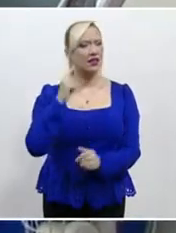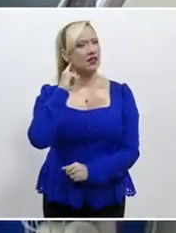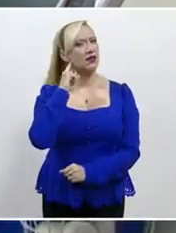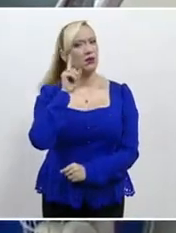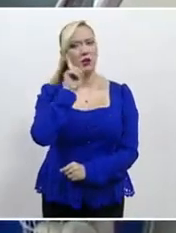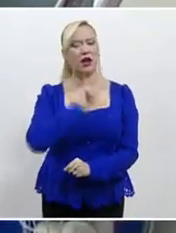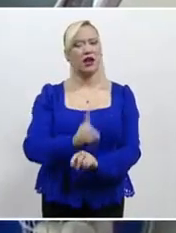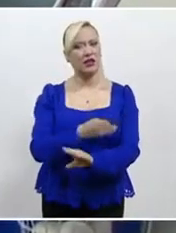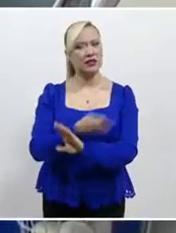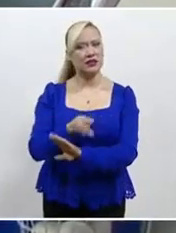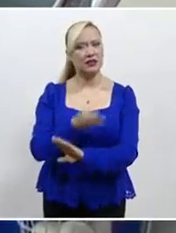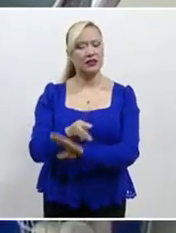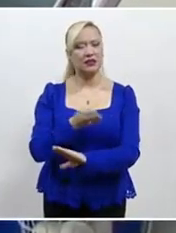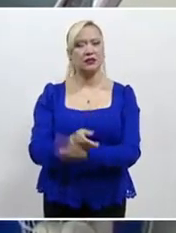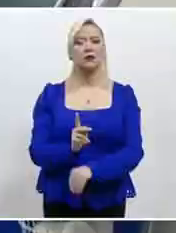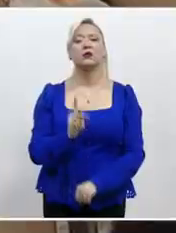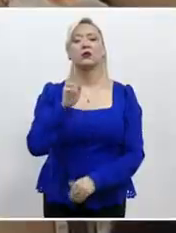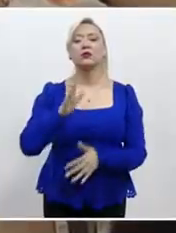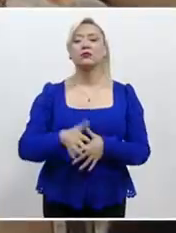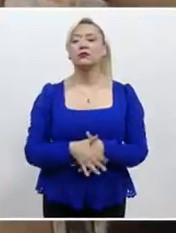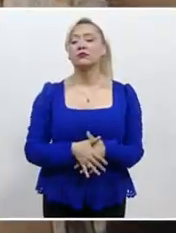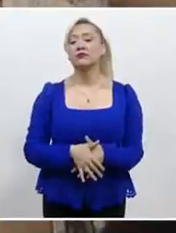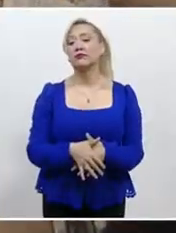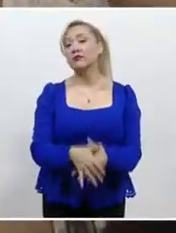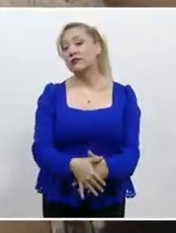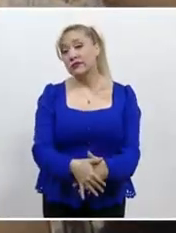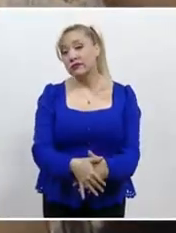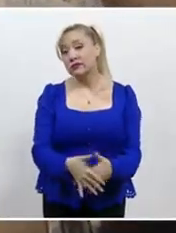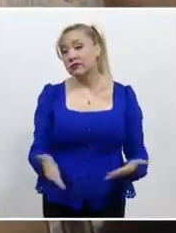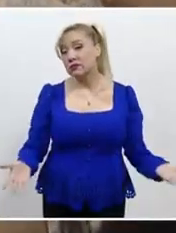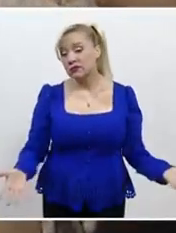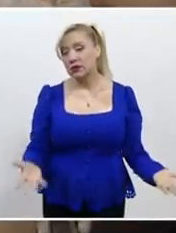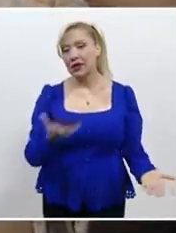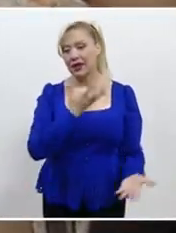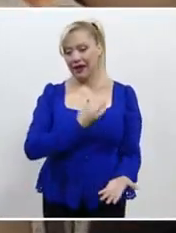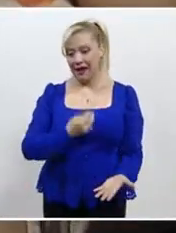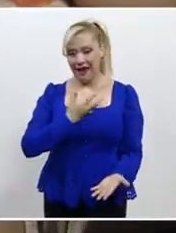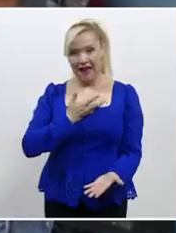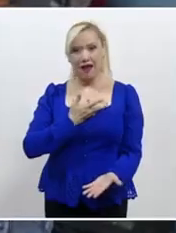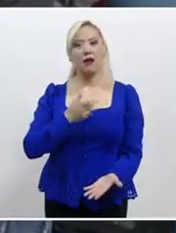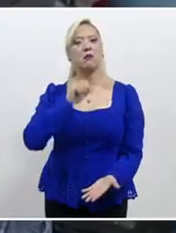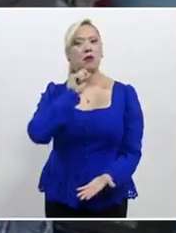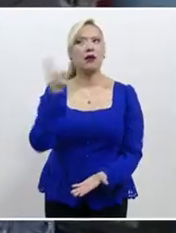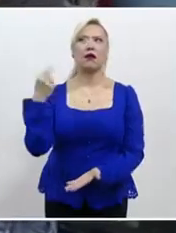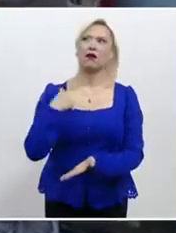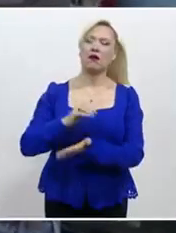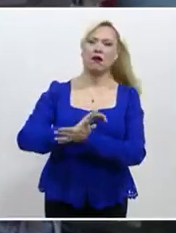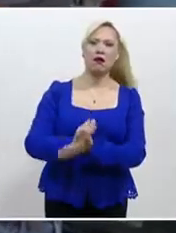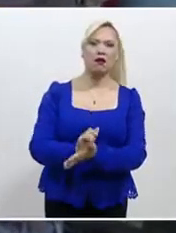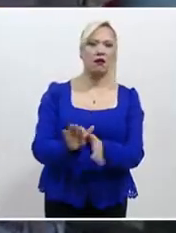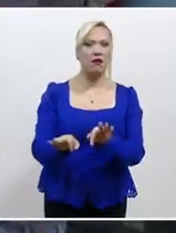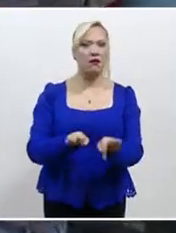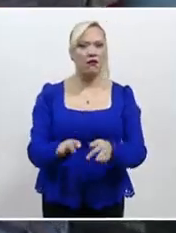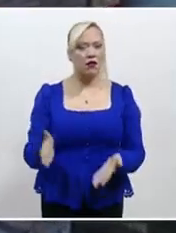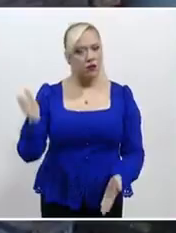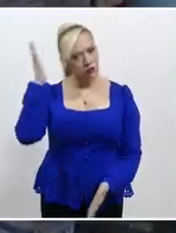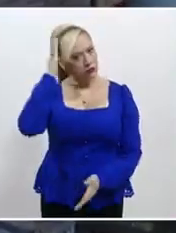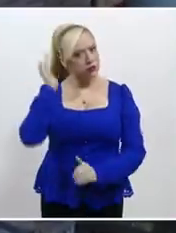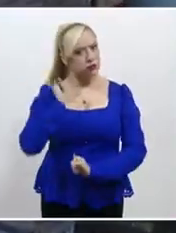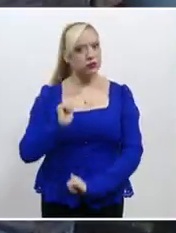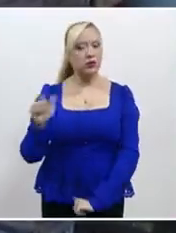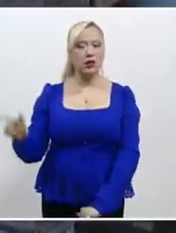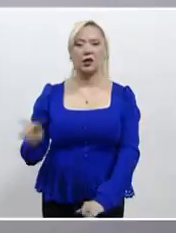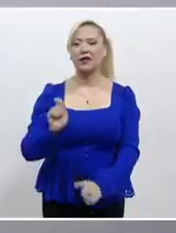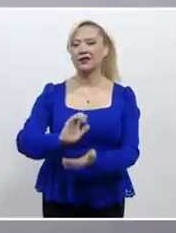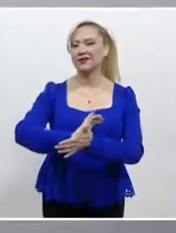contra las mujeres que somos o vamos a ser madres y sean motivo de discriminación laboral, afirmó la titular del Consejo para